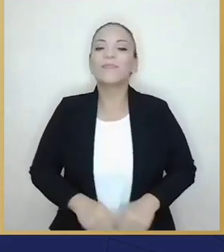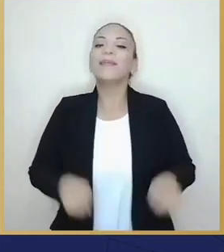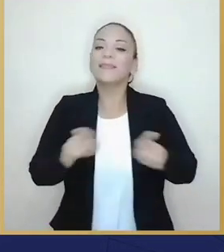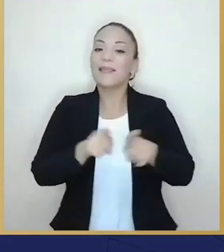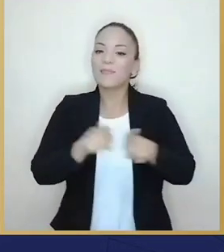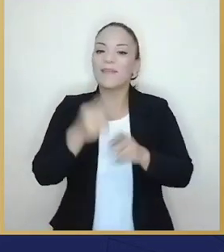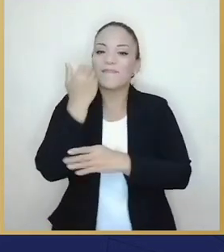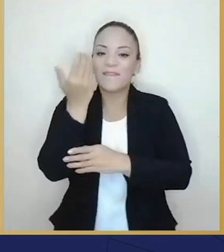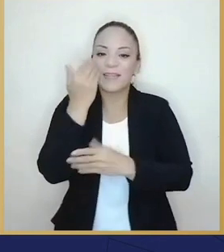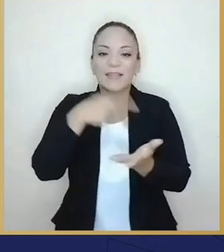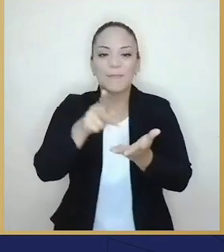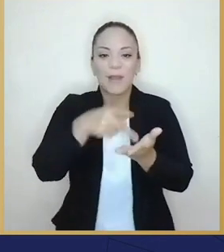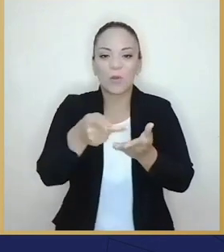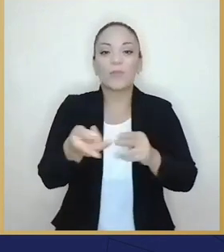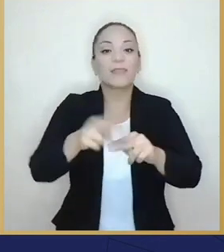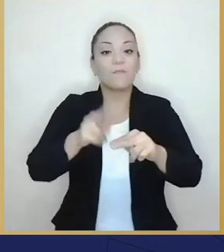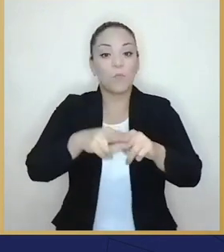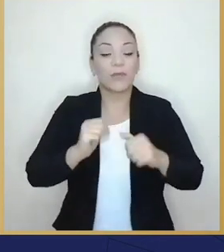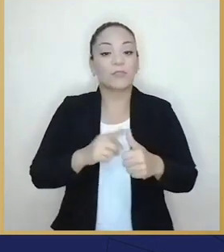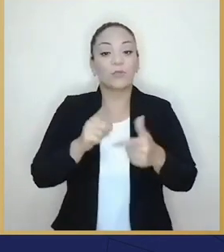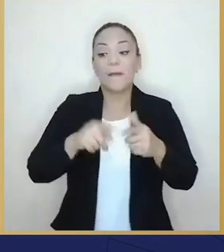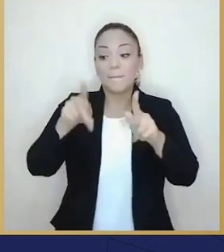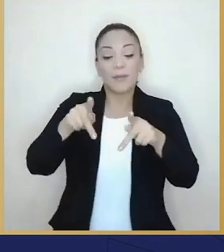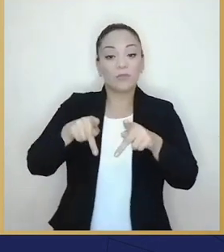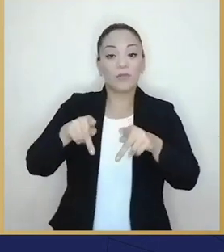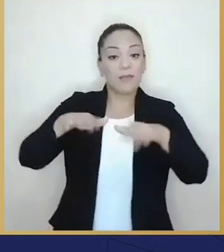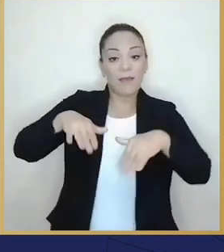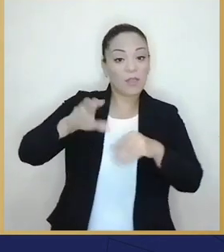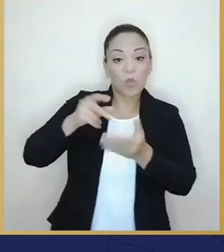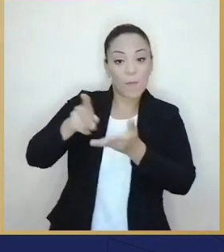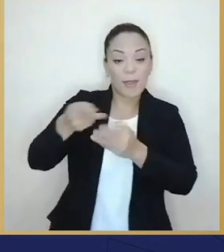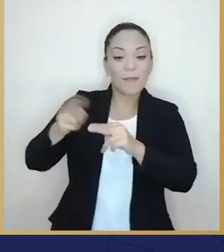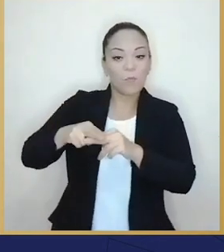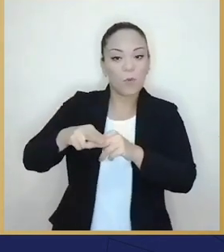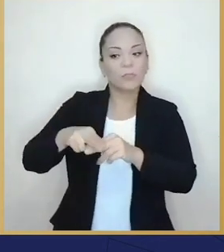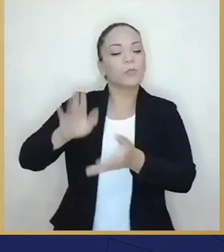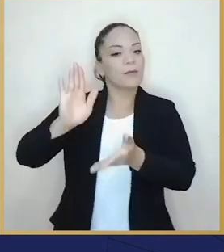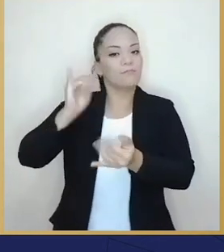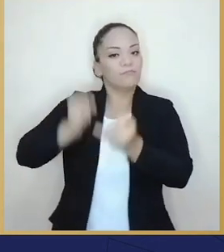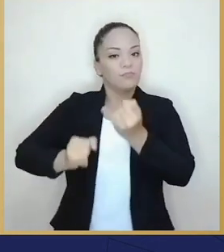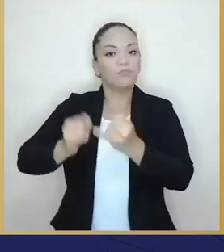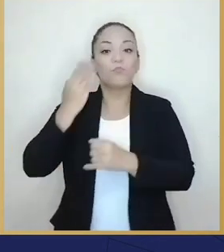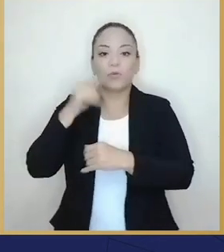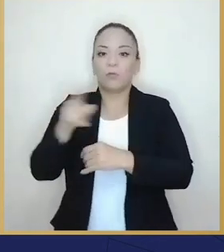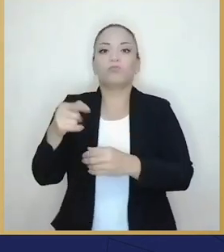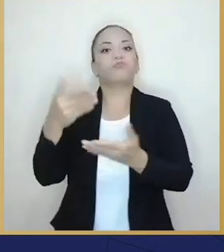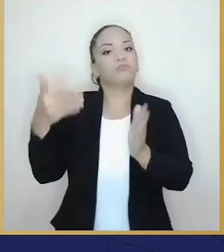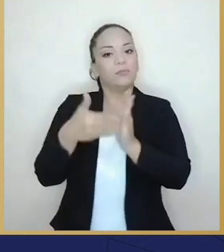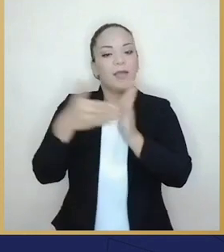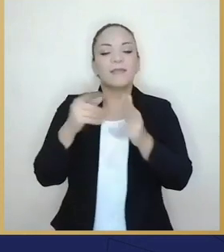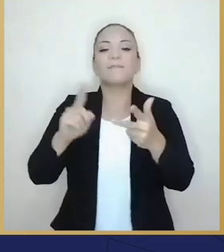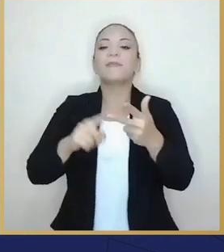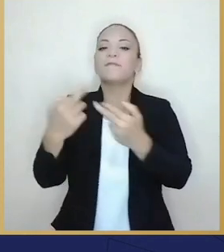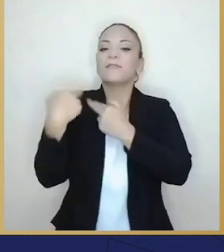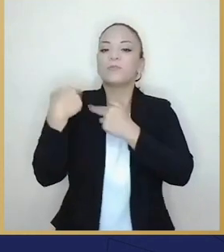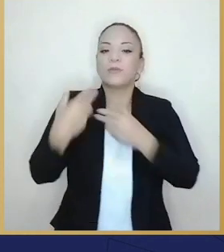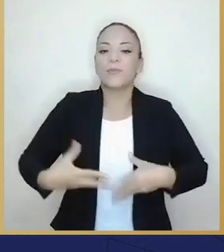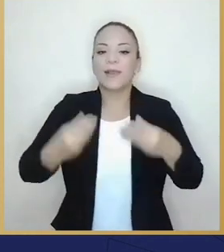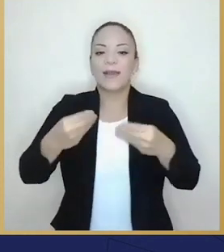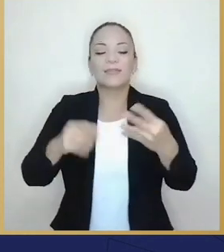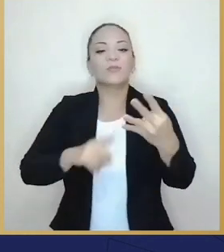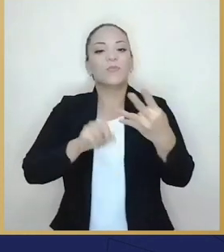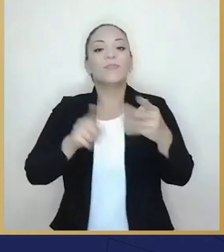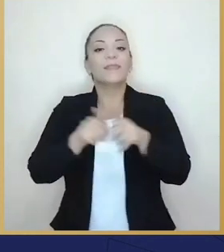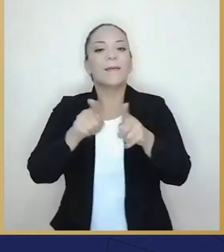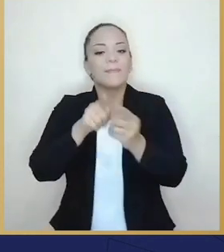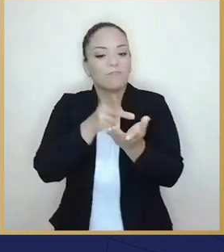así como hacer fácil el pago de impuestos, combatir la evasión fiscal que tanto daño nos hace y ser responsables con el gasto. También,